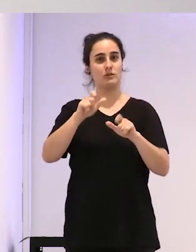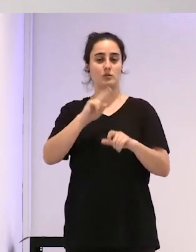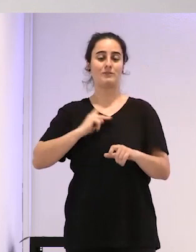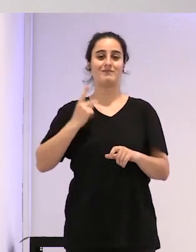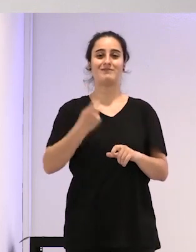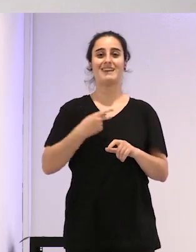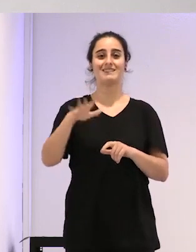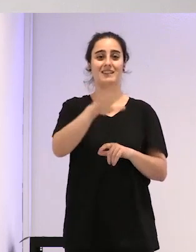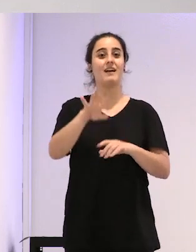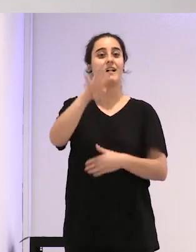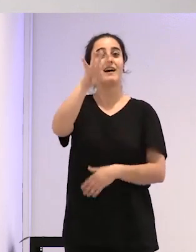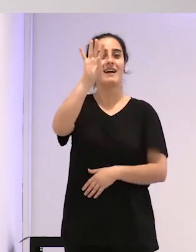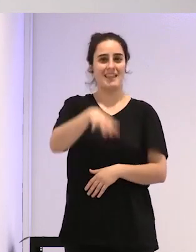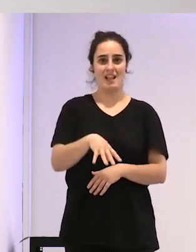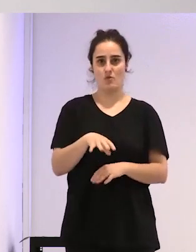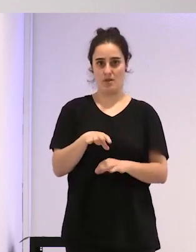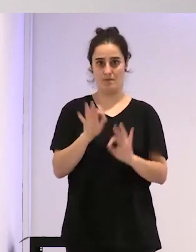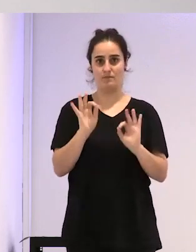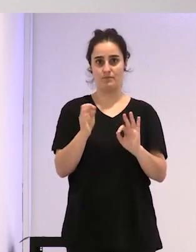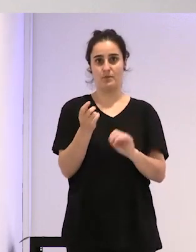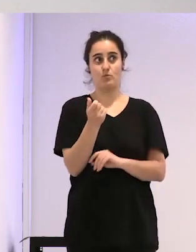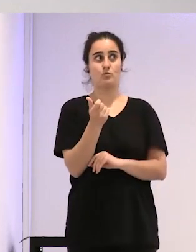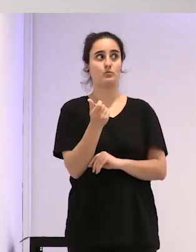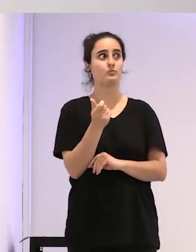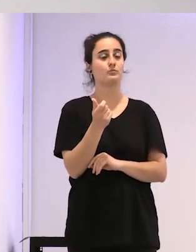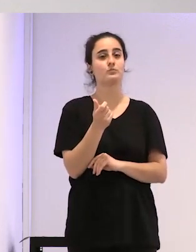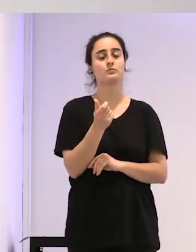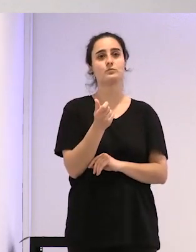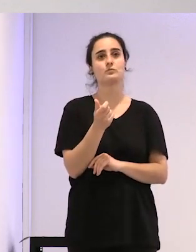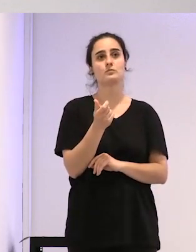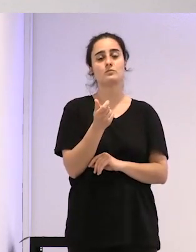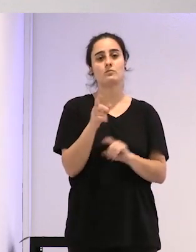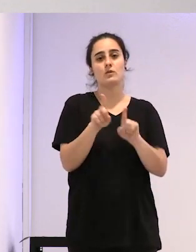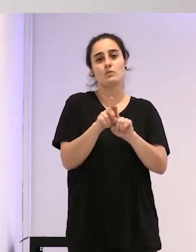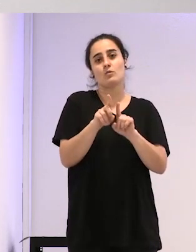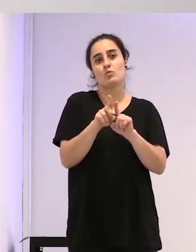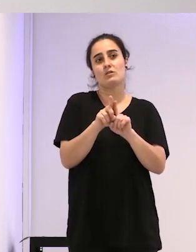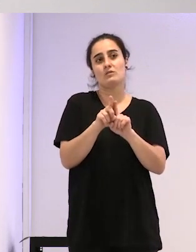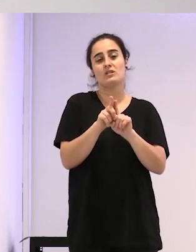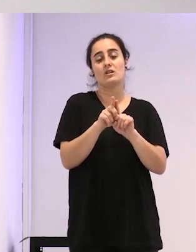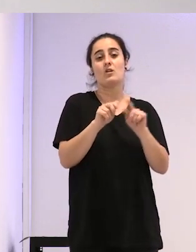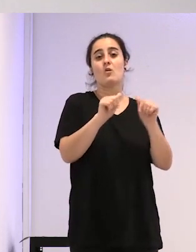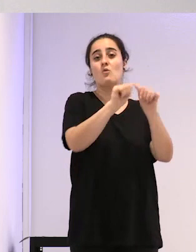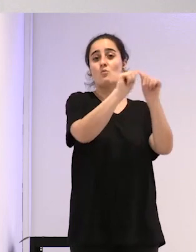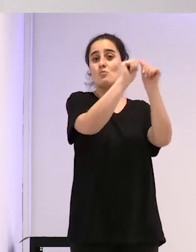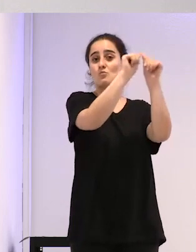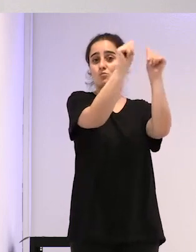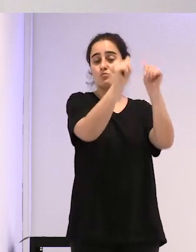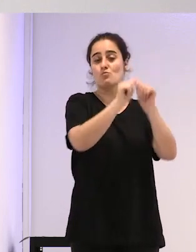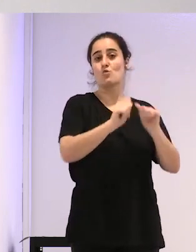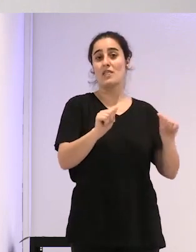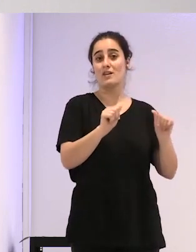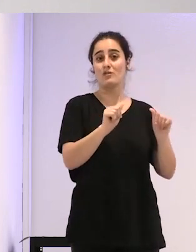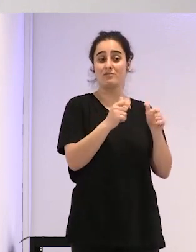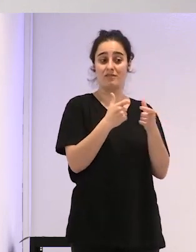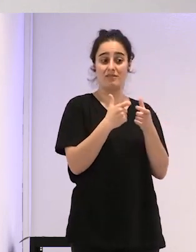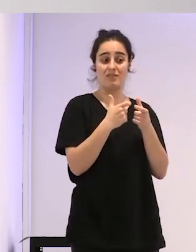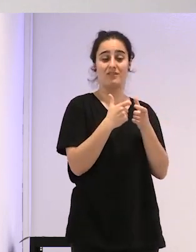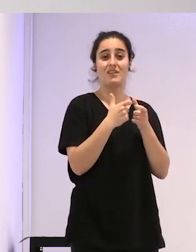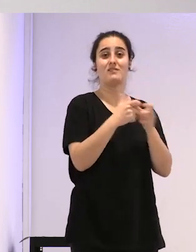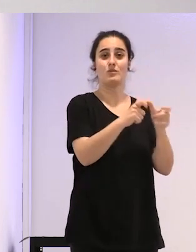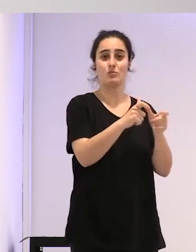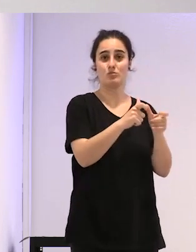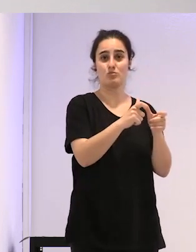Un poco en contraposición con el modelo de unidad de trastorno de identidad de